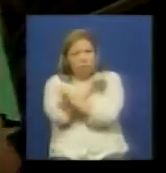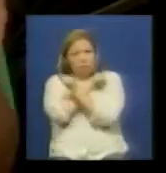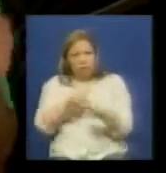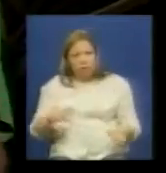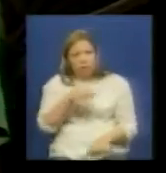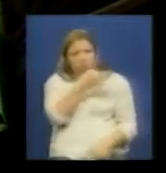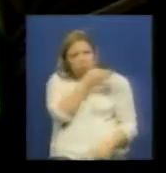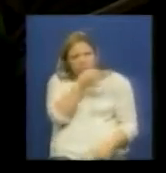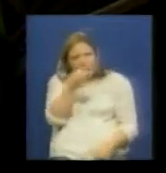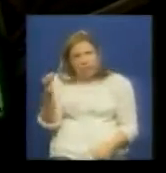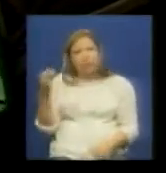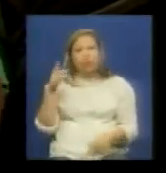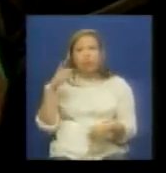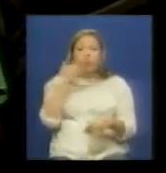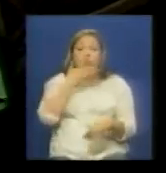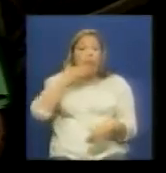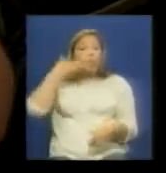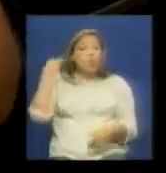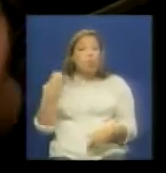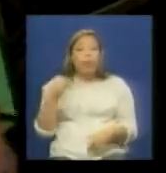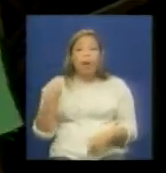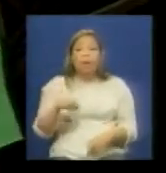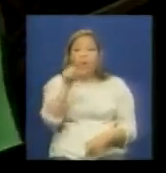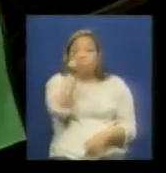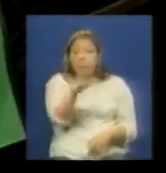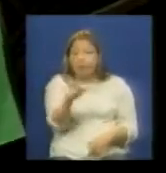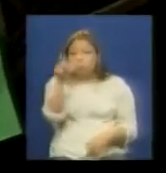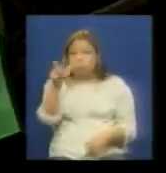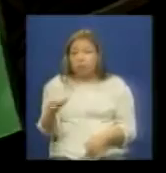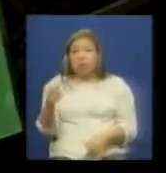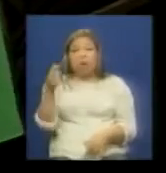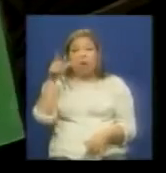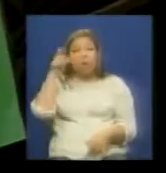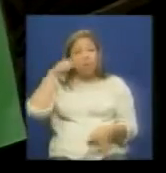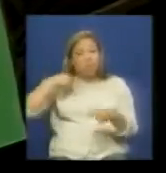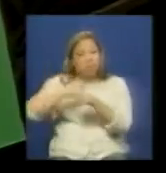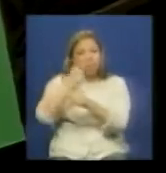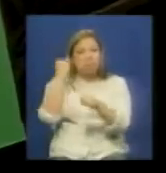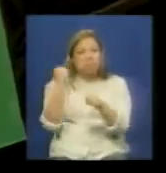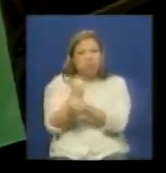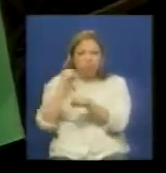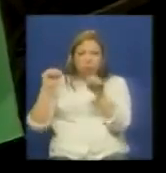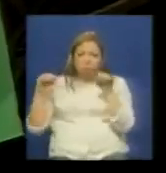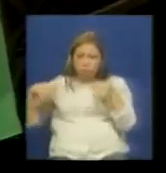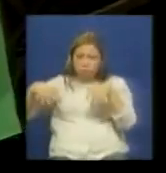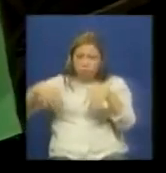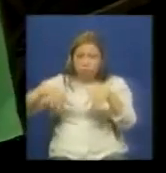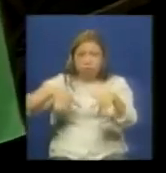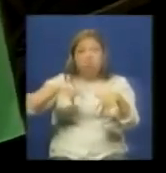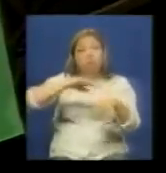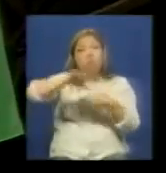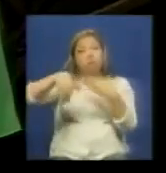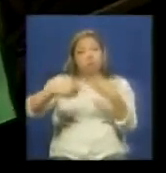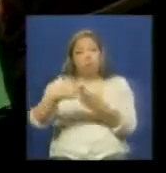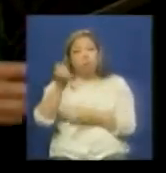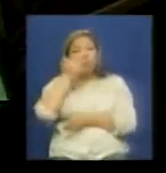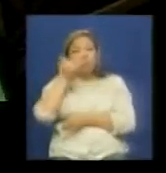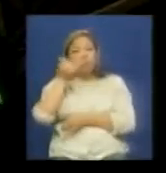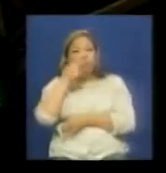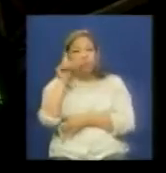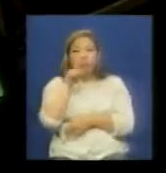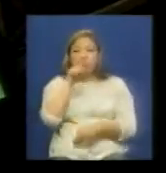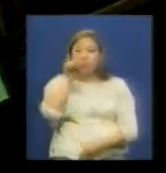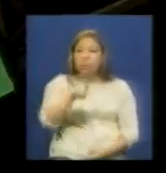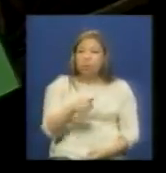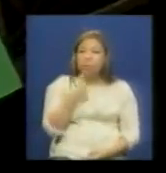directa, política a la juventud al pueblo a los de a pie al pueblo trabajador a los de 15 y último a los que siempre estamos allí luchando y como bien tú